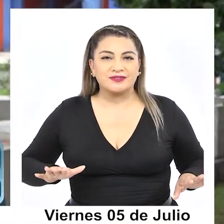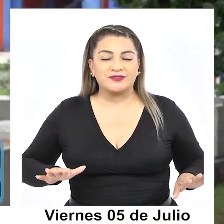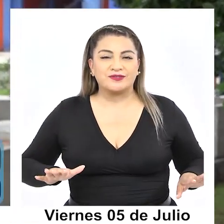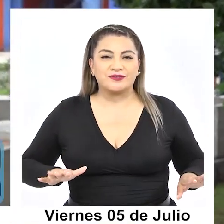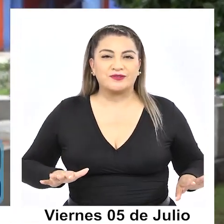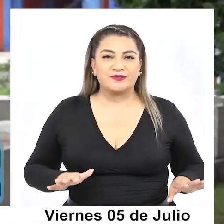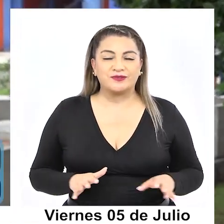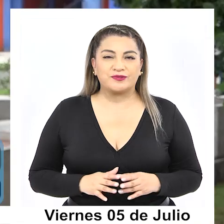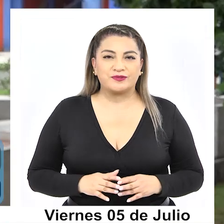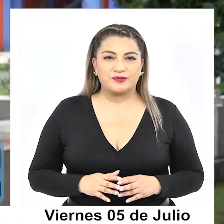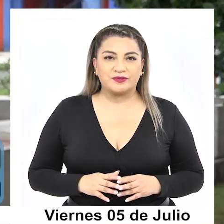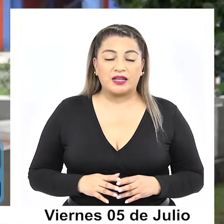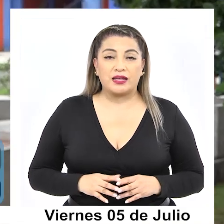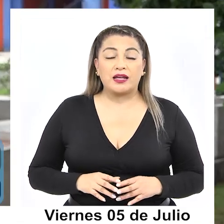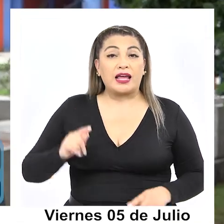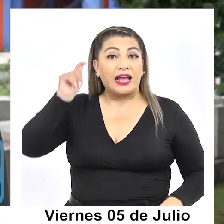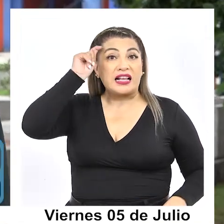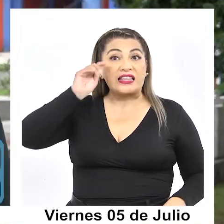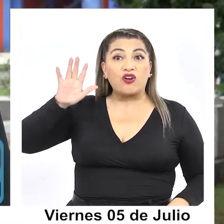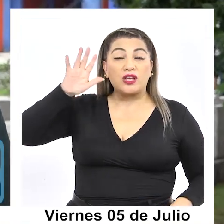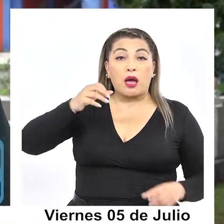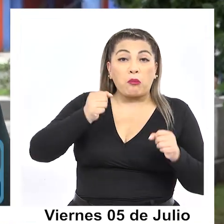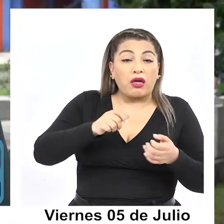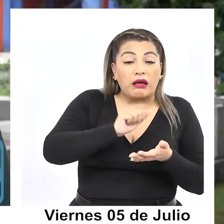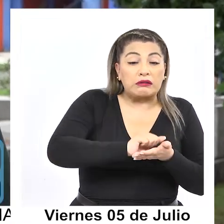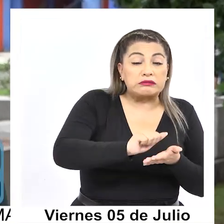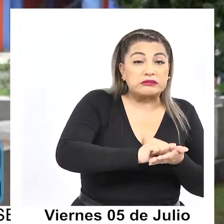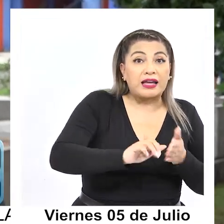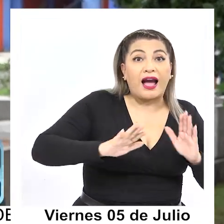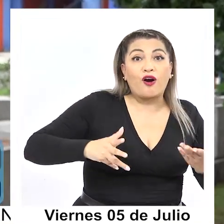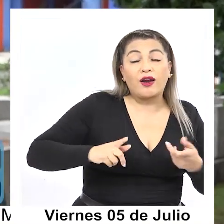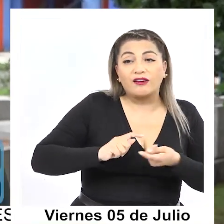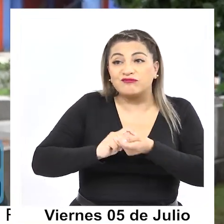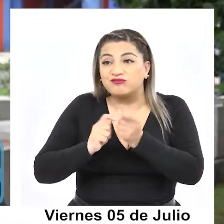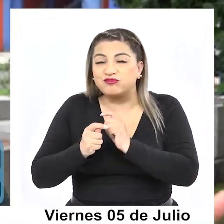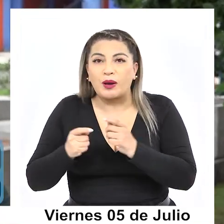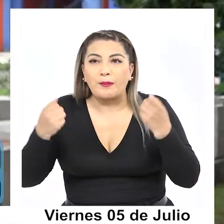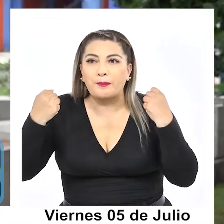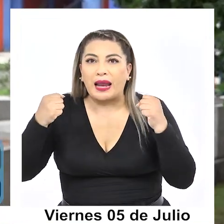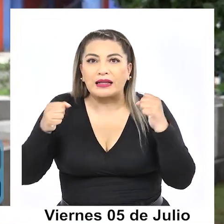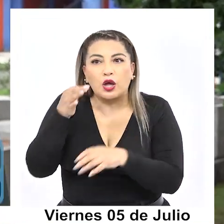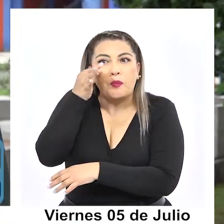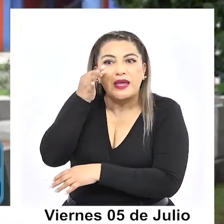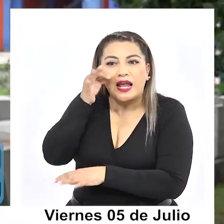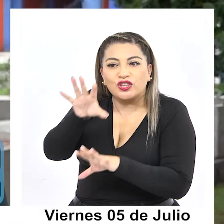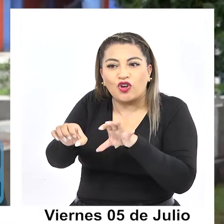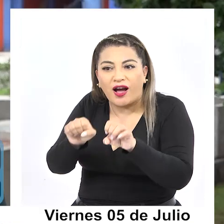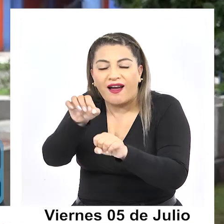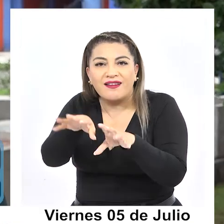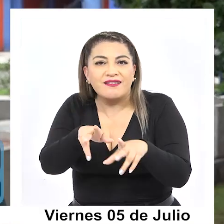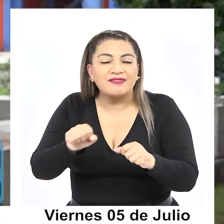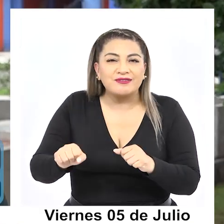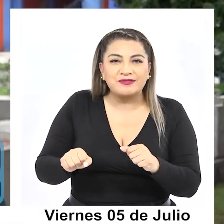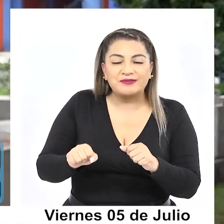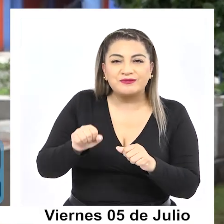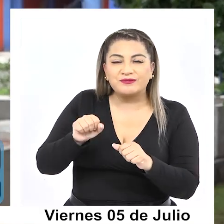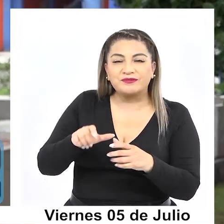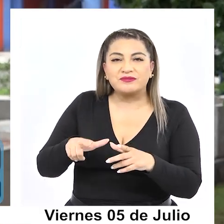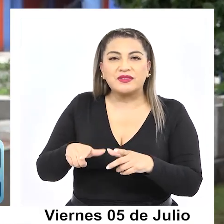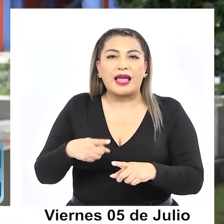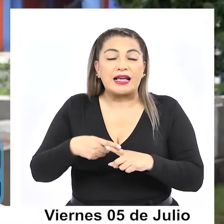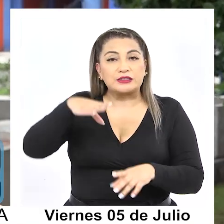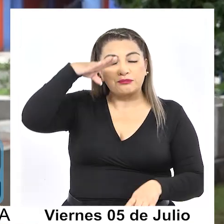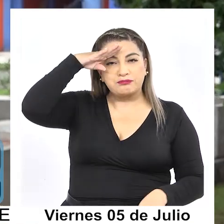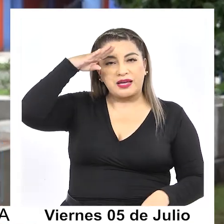utilizar lo que teóricamente se enseña en el aula, que lo vean pragmático, o sea, que lo vean práctico, que puedan tener